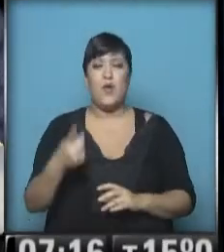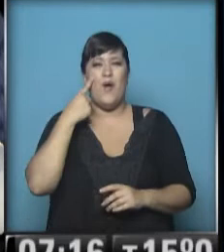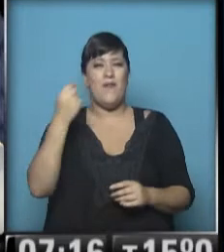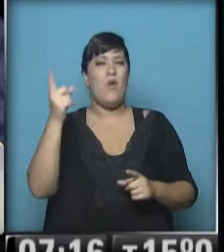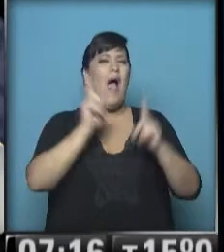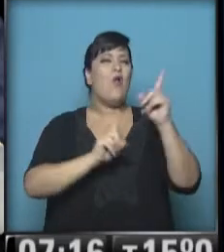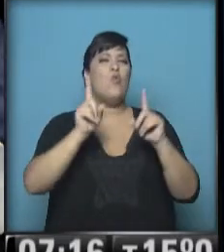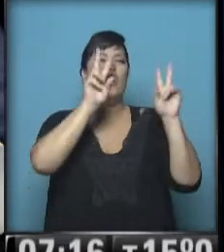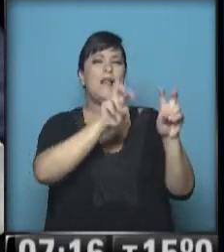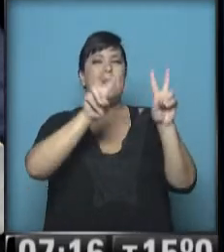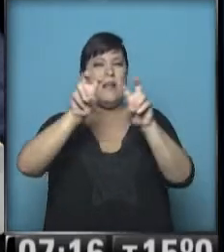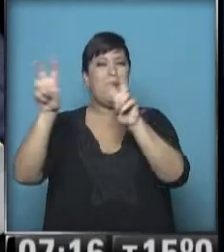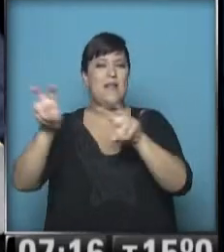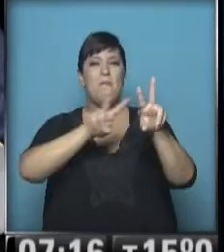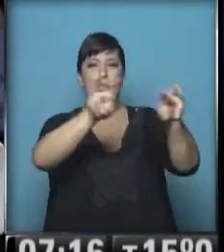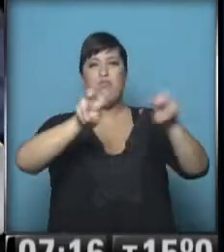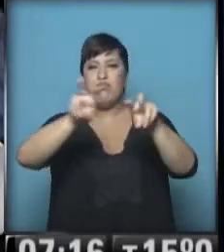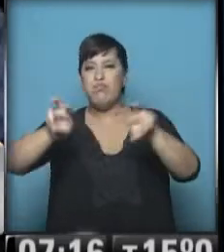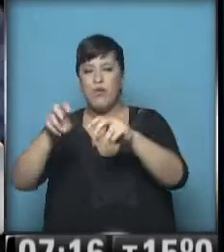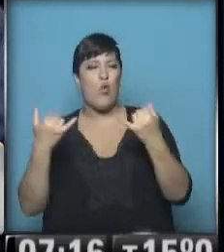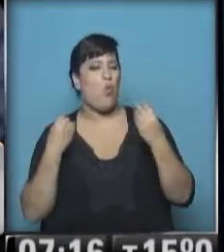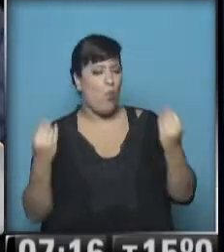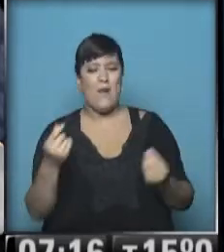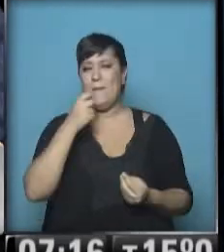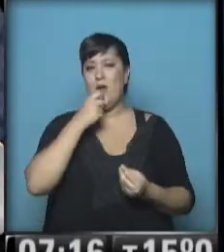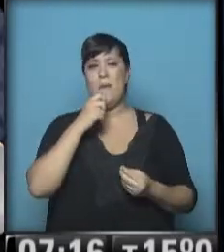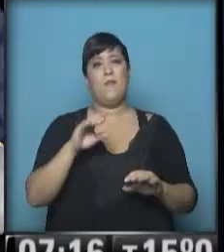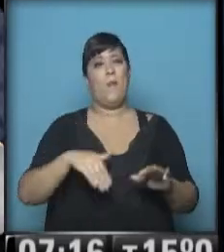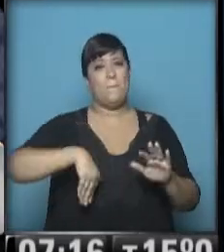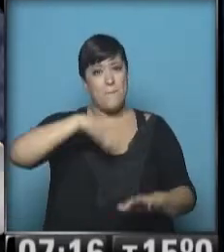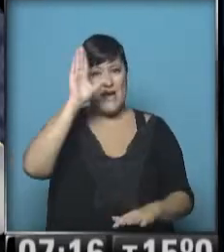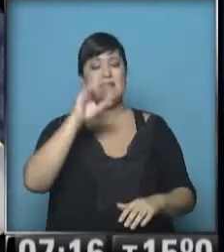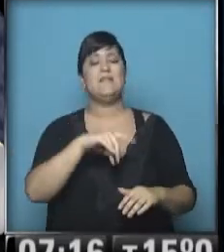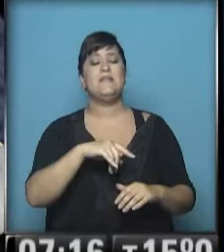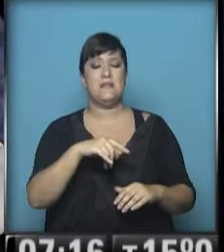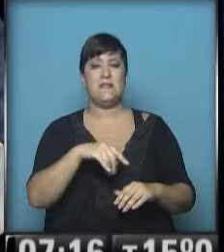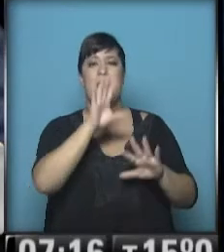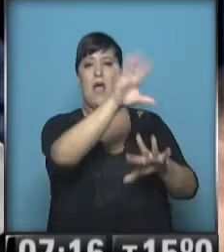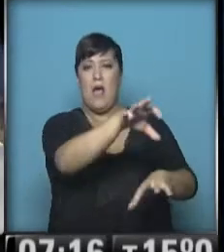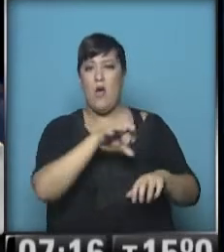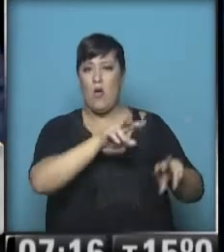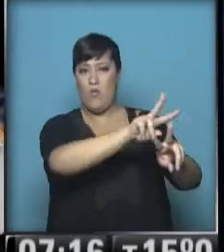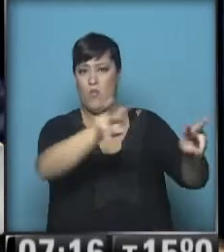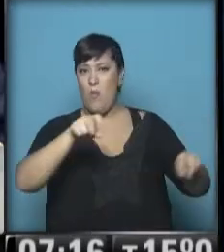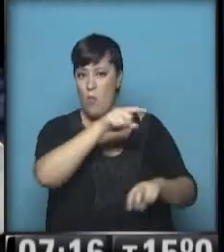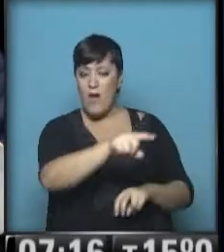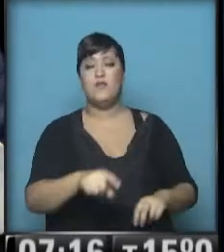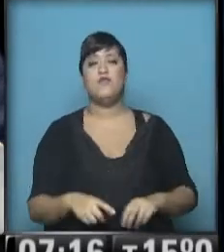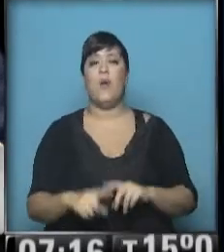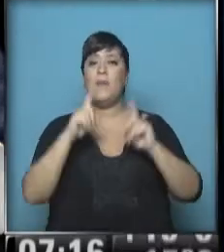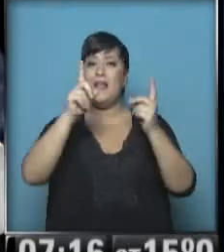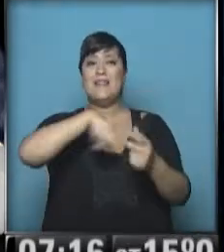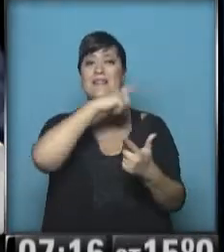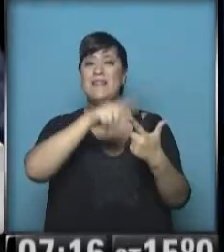rubros o los sectores que destacaron. La alza fue impulsada primero por las retenciones al sector agropecuario y aparece como